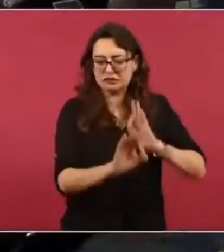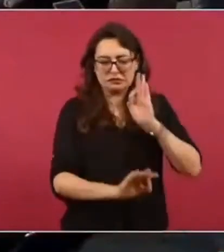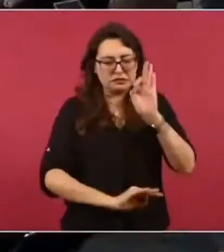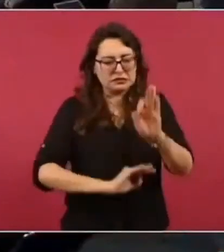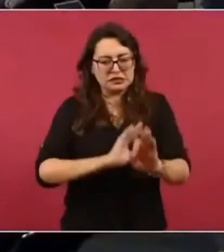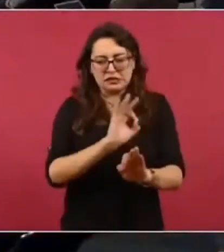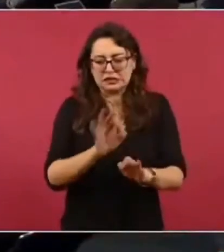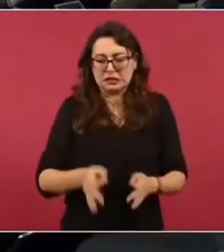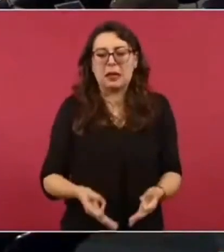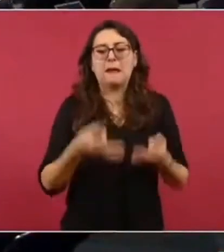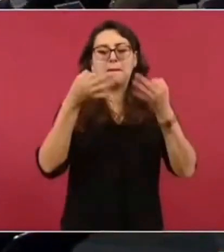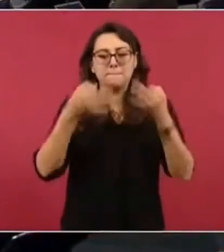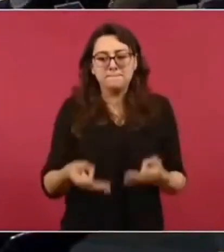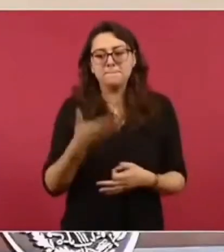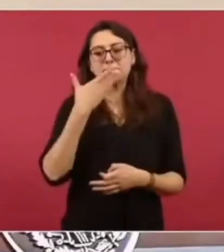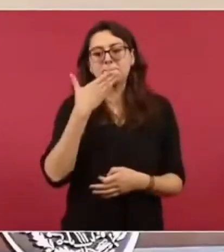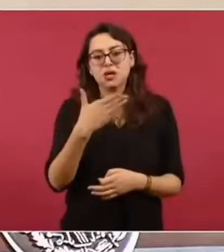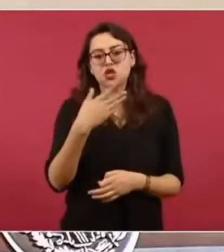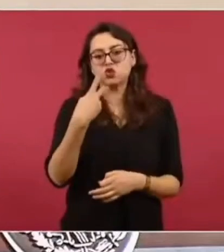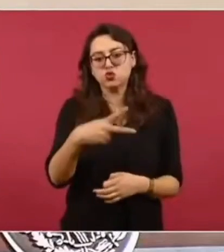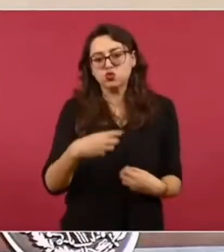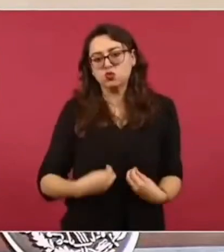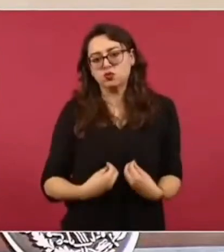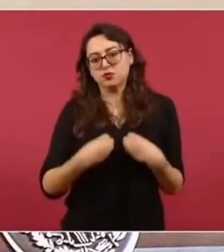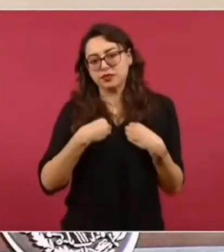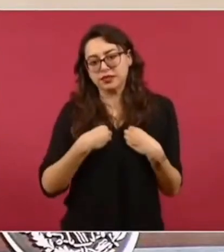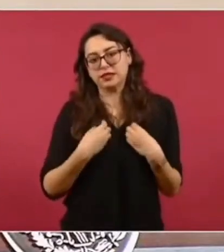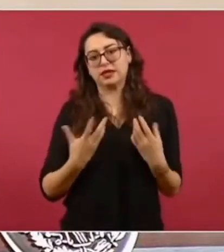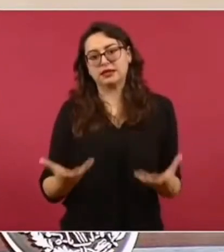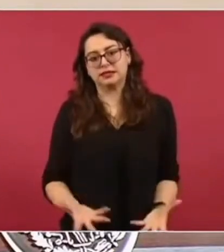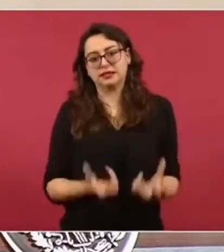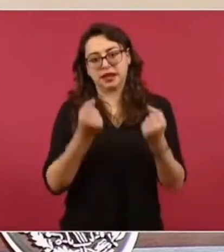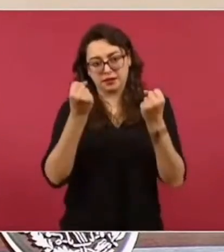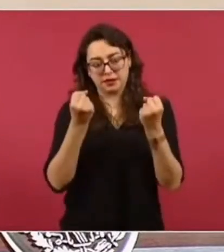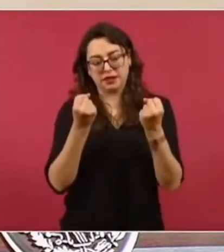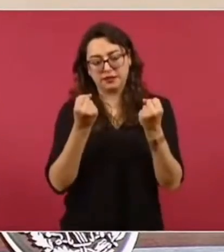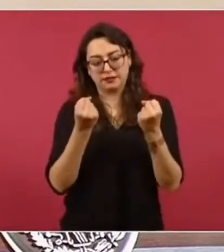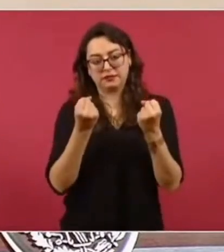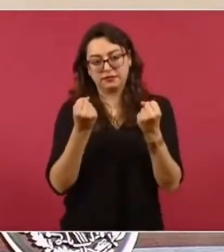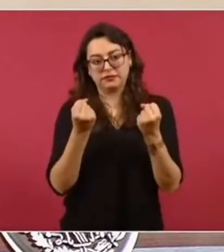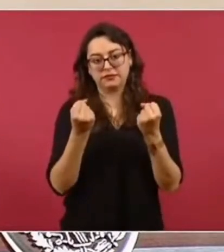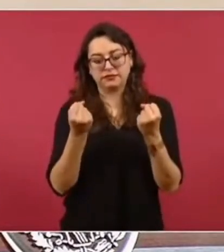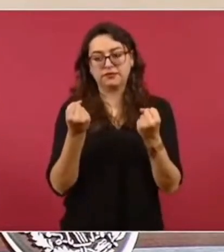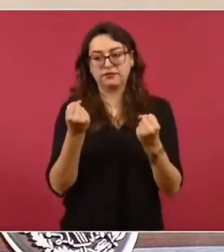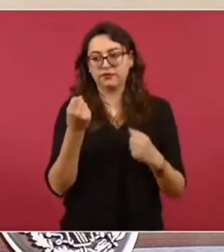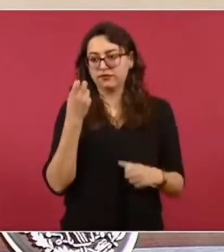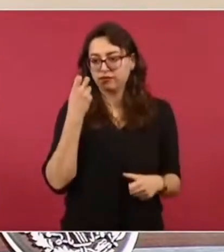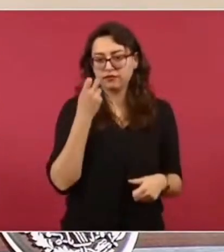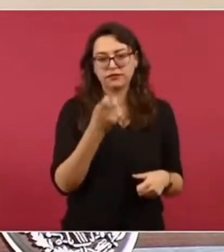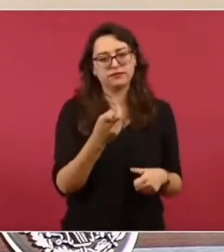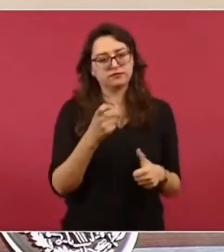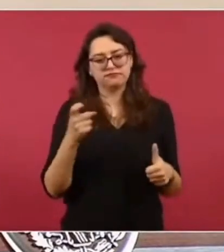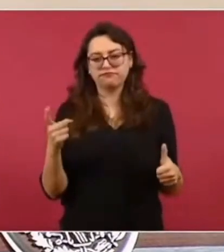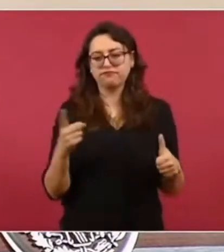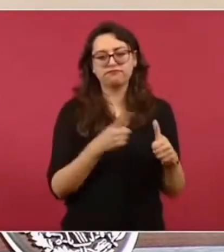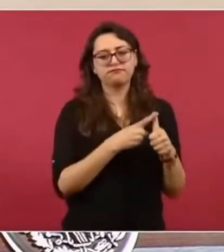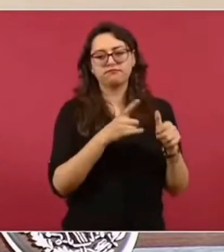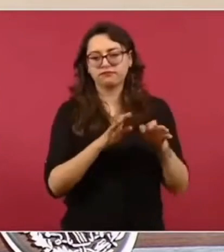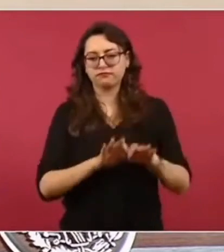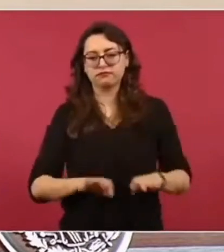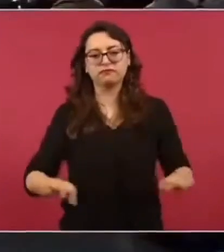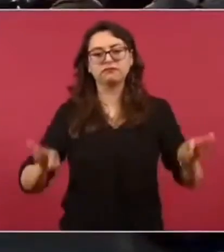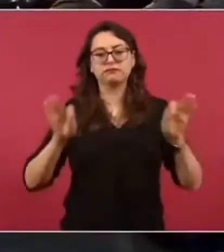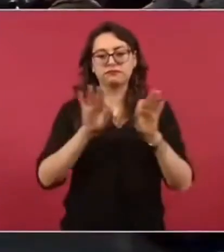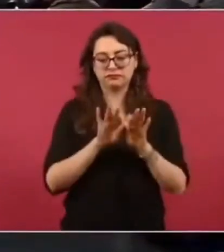que podamos salvarlas, la vida. Ahora es lo fundamental. Entonces,